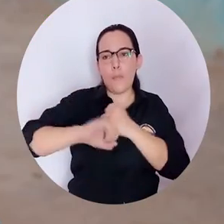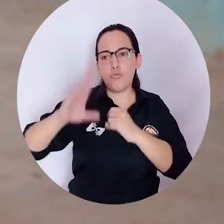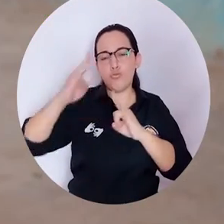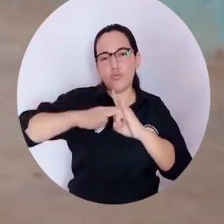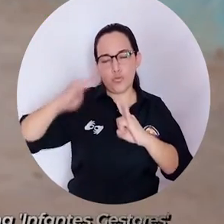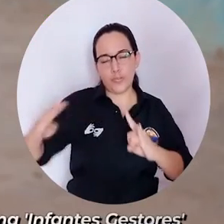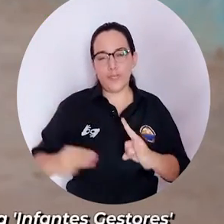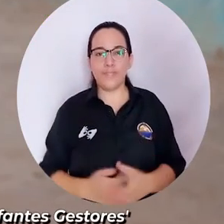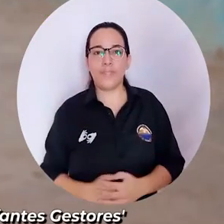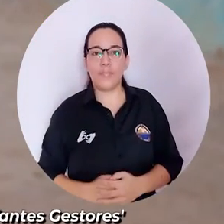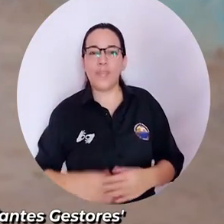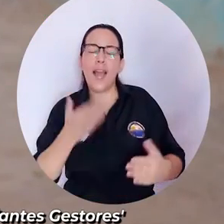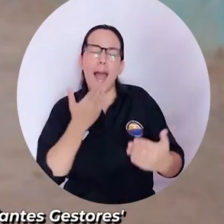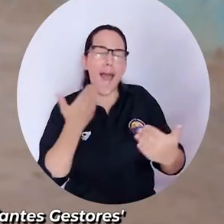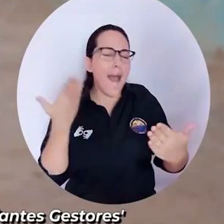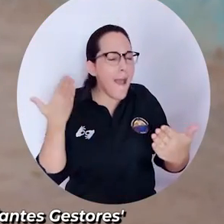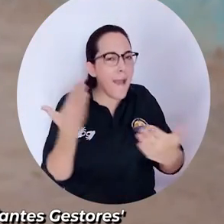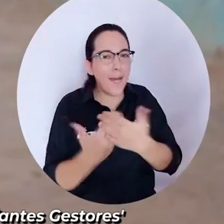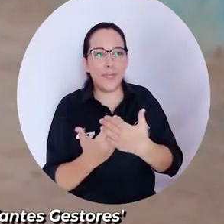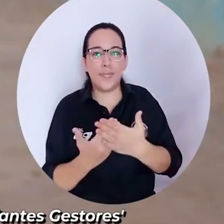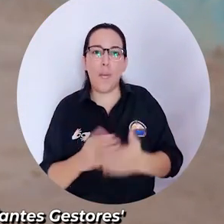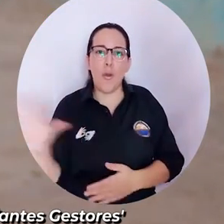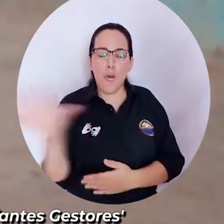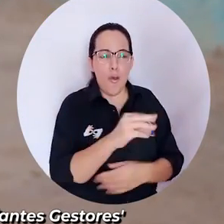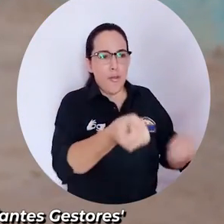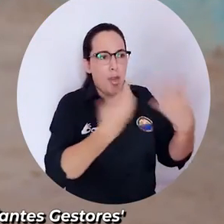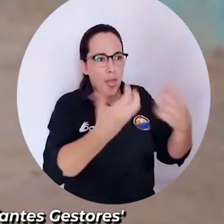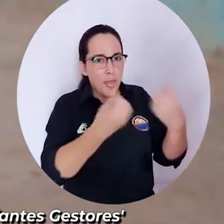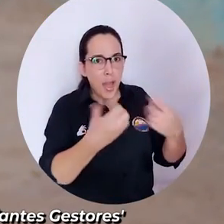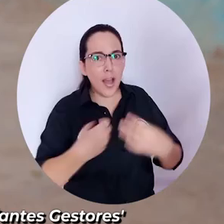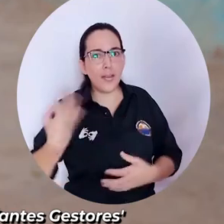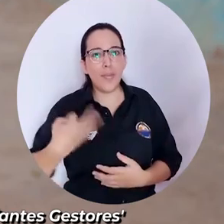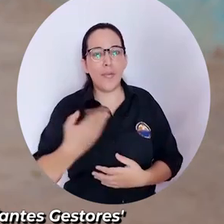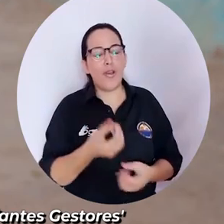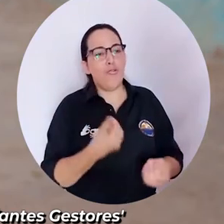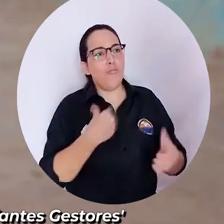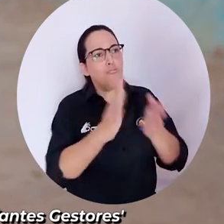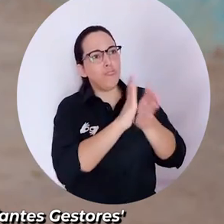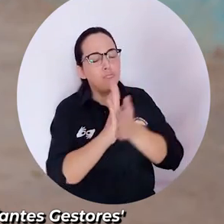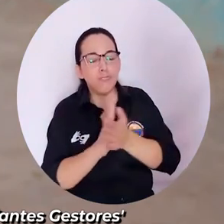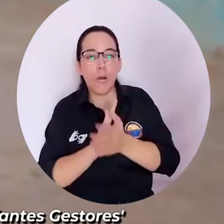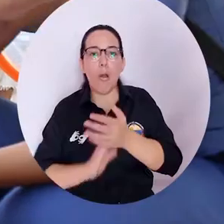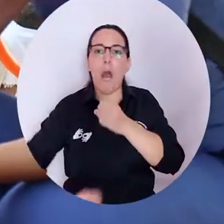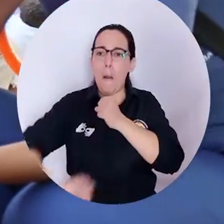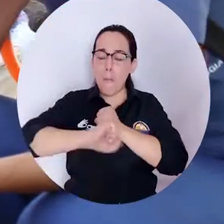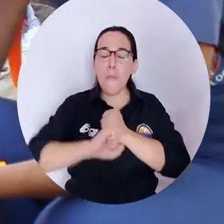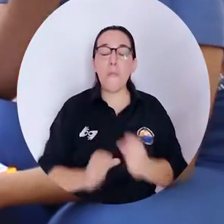Que gracias por todo lo que nos han dado siempre, lo que nos han brindado, un apoyo bueno.